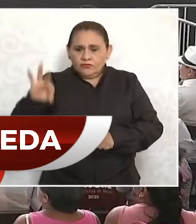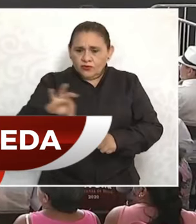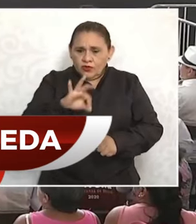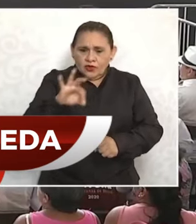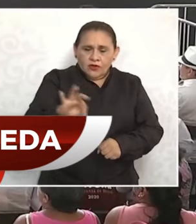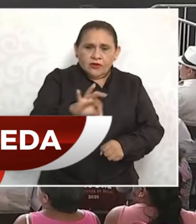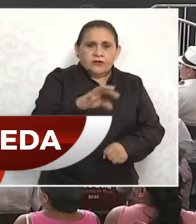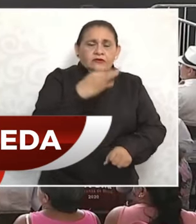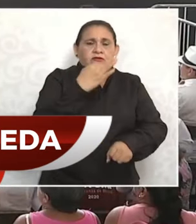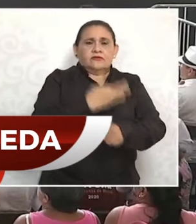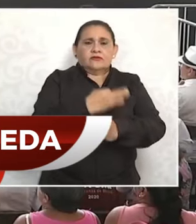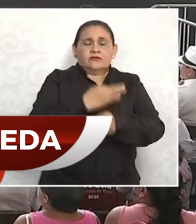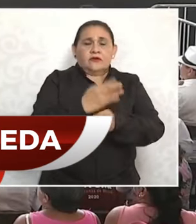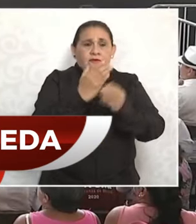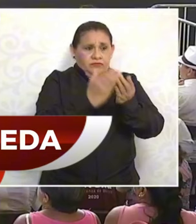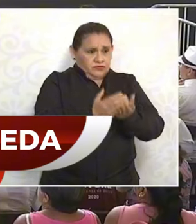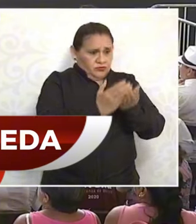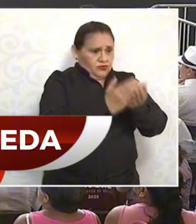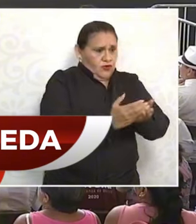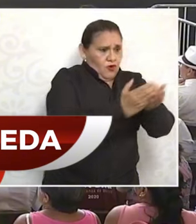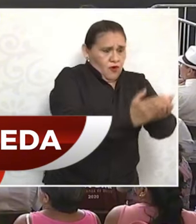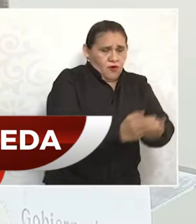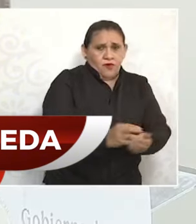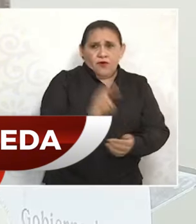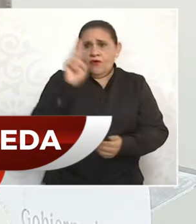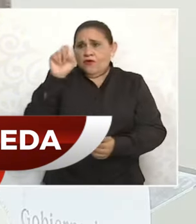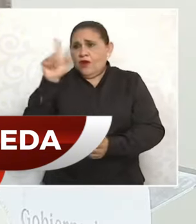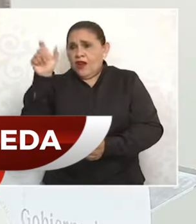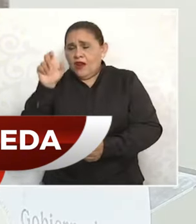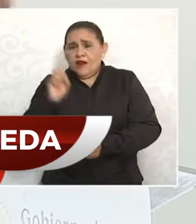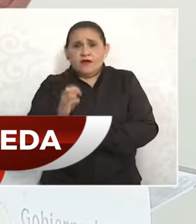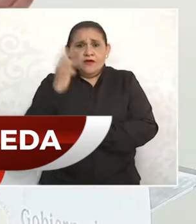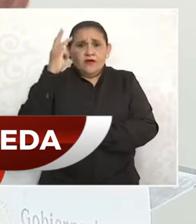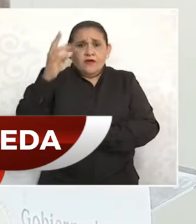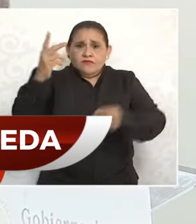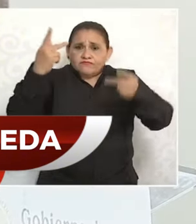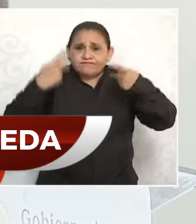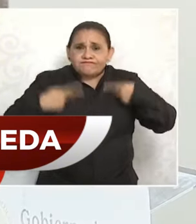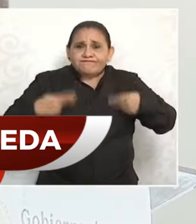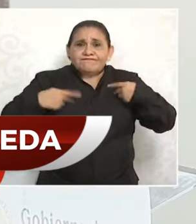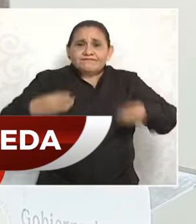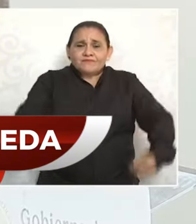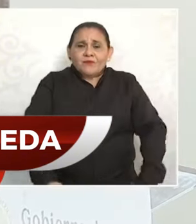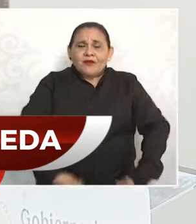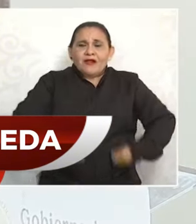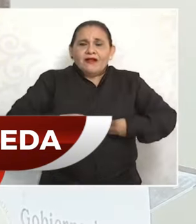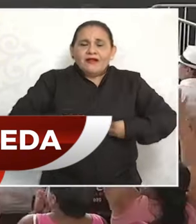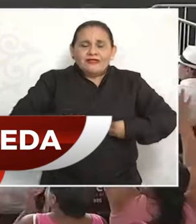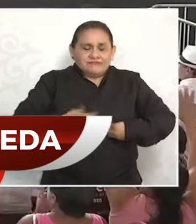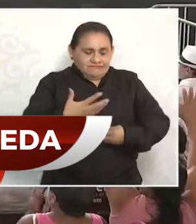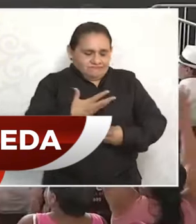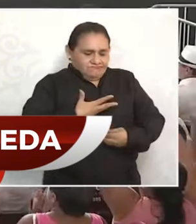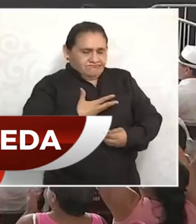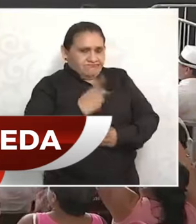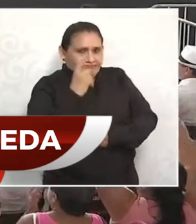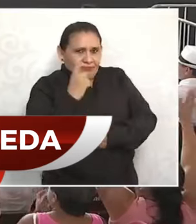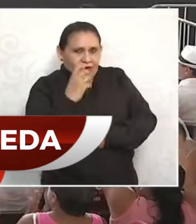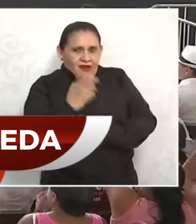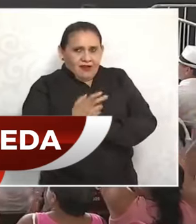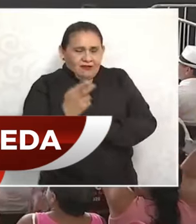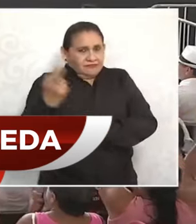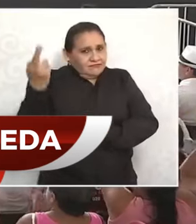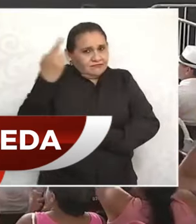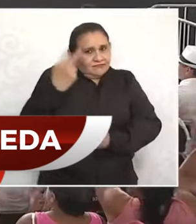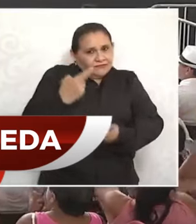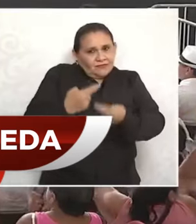momentos la embarcación relax con tres tripulantes con vida. Ya les dieron agua y están en camino